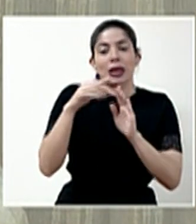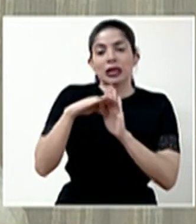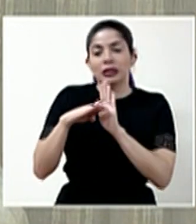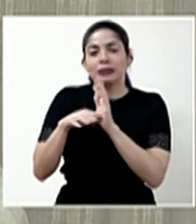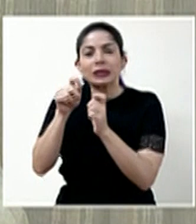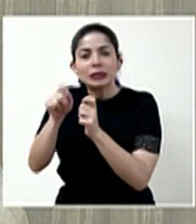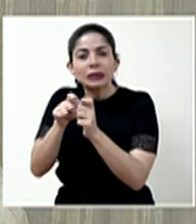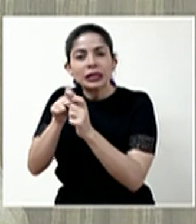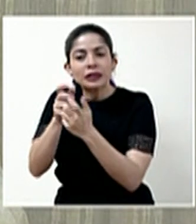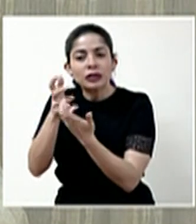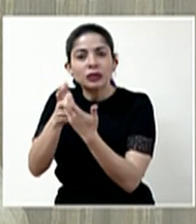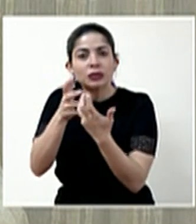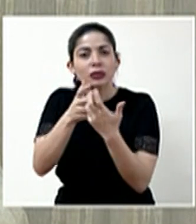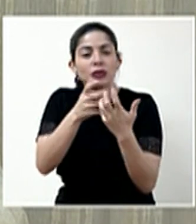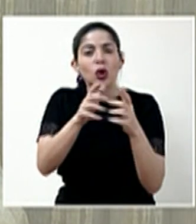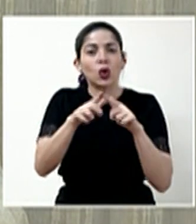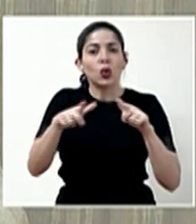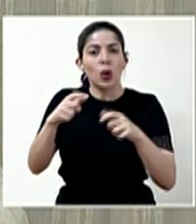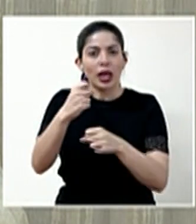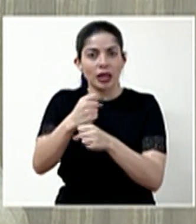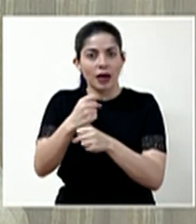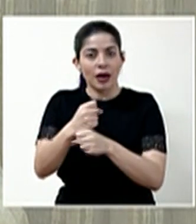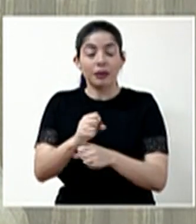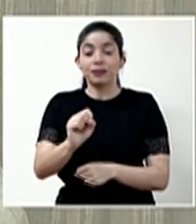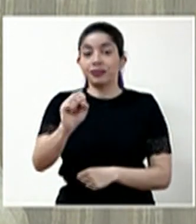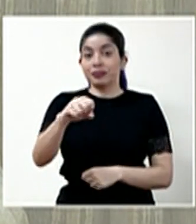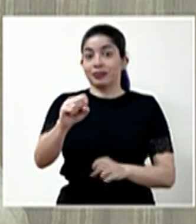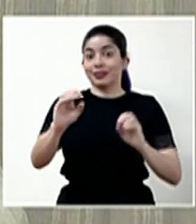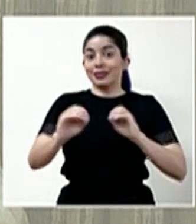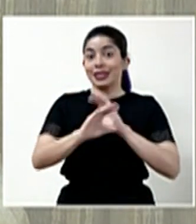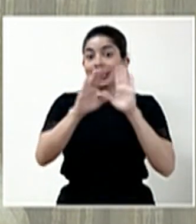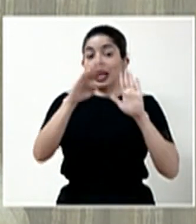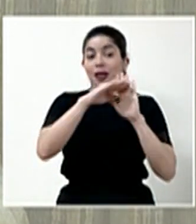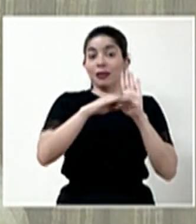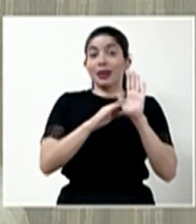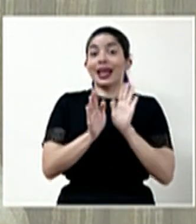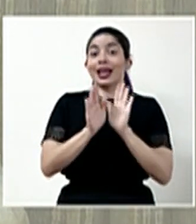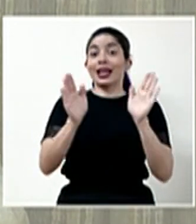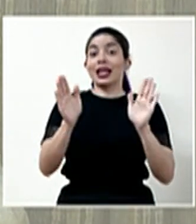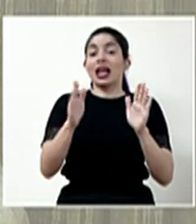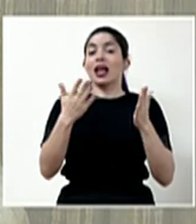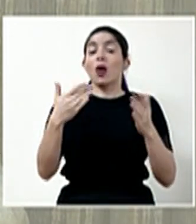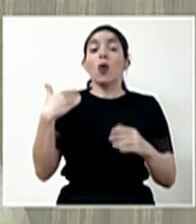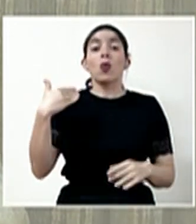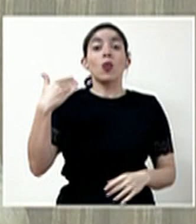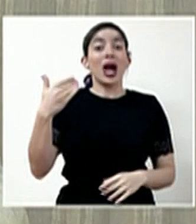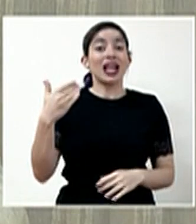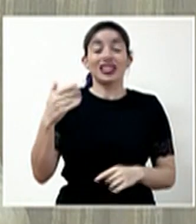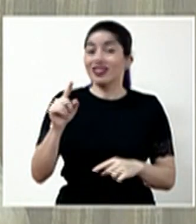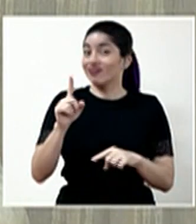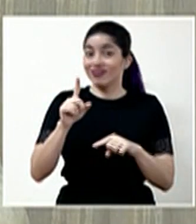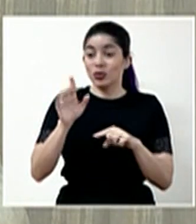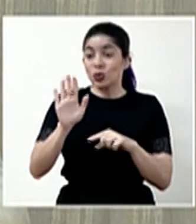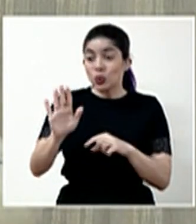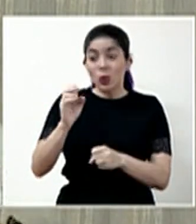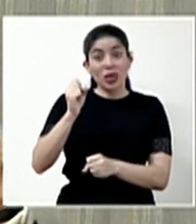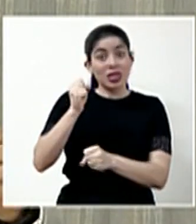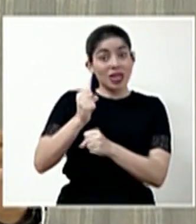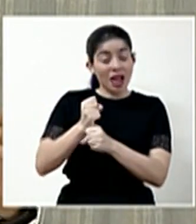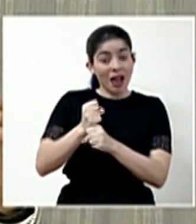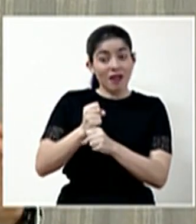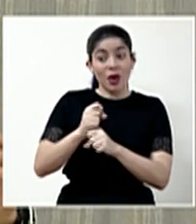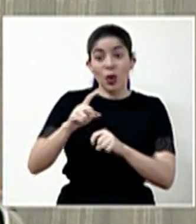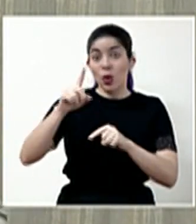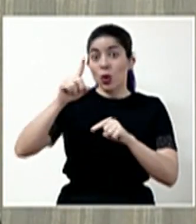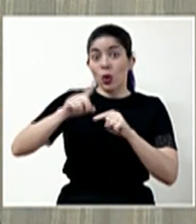específicos para centros de trabajo. Lo que sí está muy claro en lineamientos generales es que cuando no se pueda cumplir en el puesto de trabajo con la